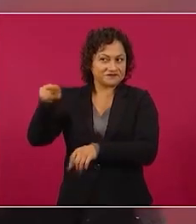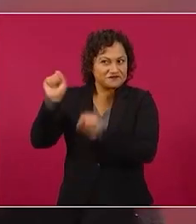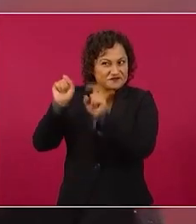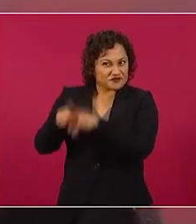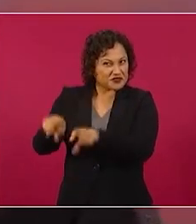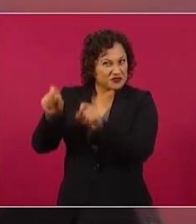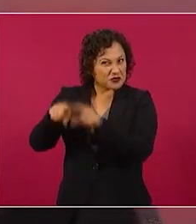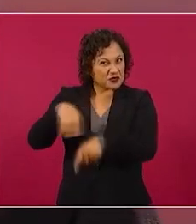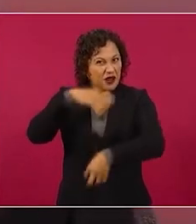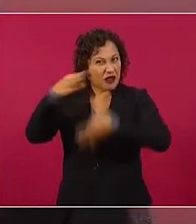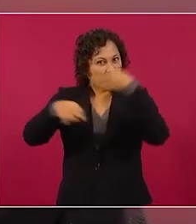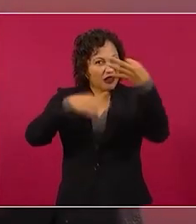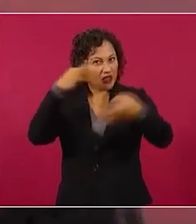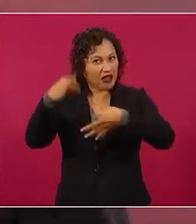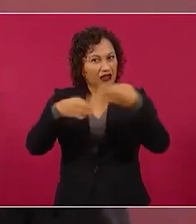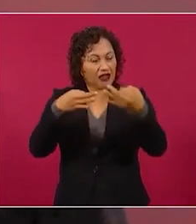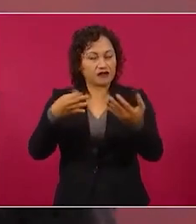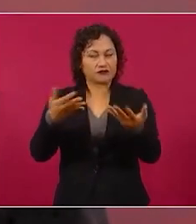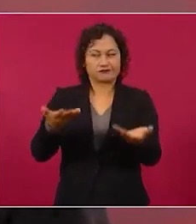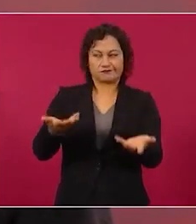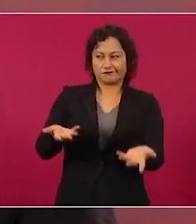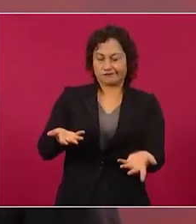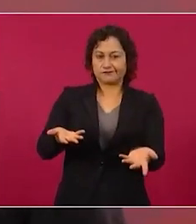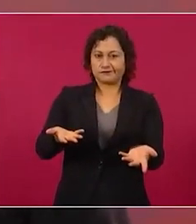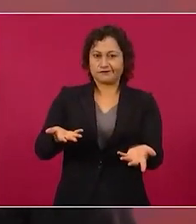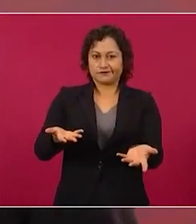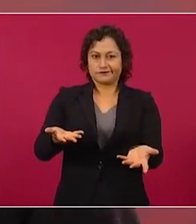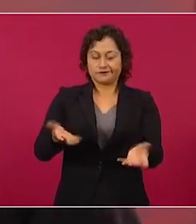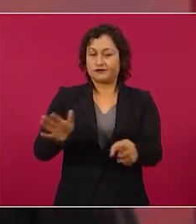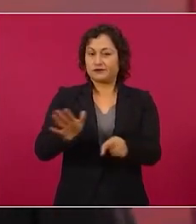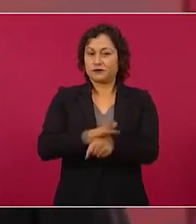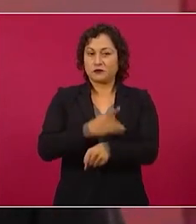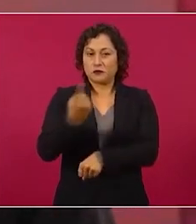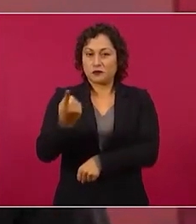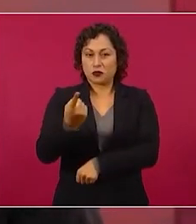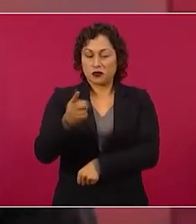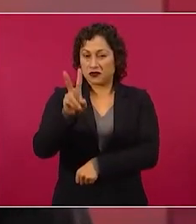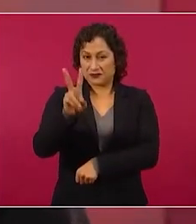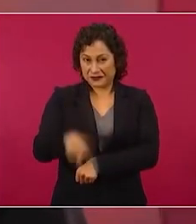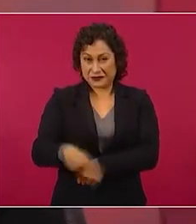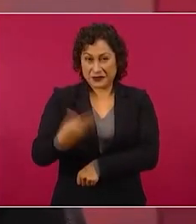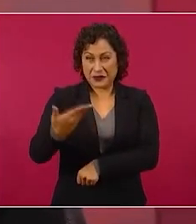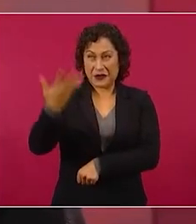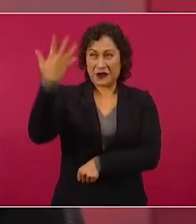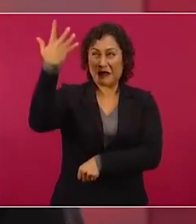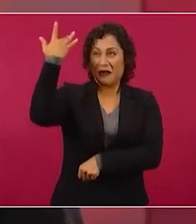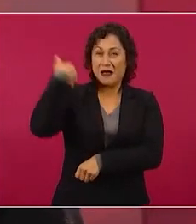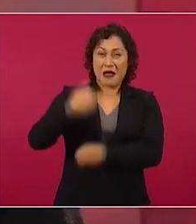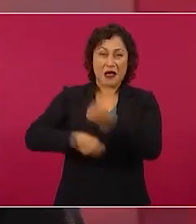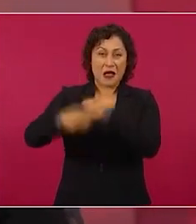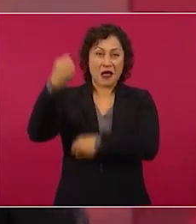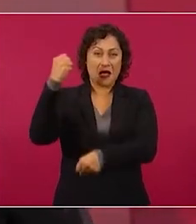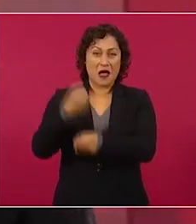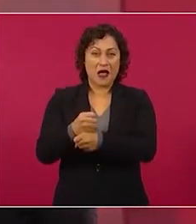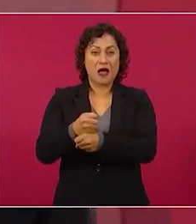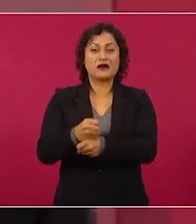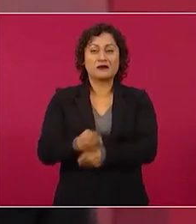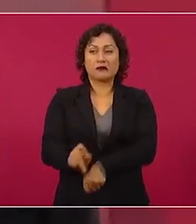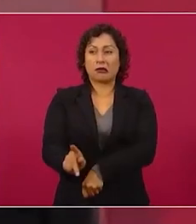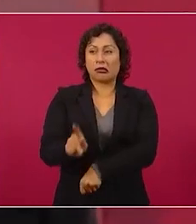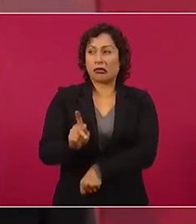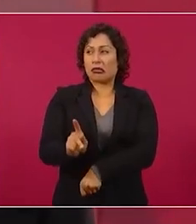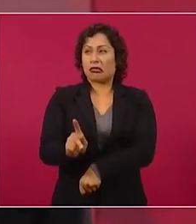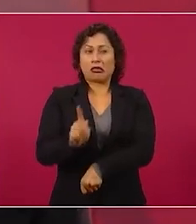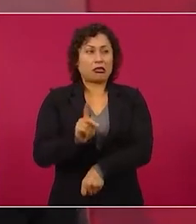porque simularon por años y ahora ya no es